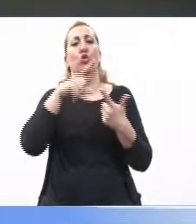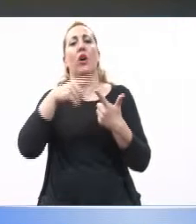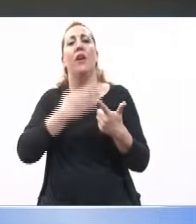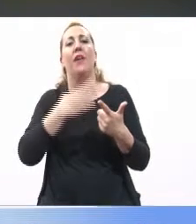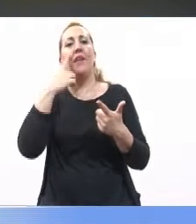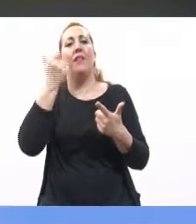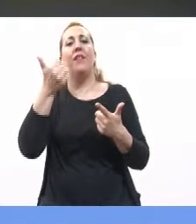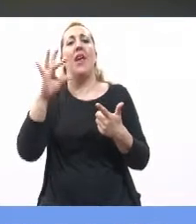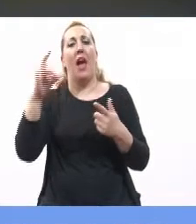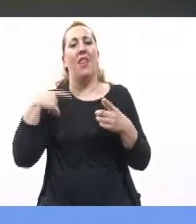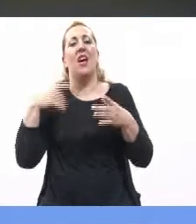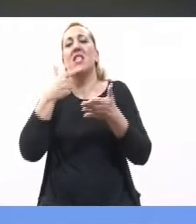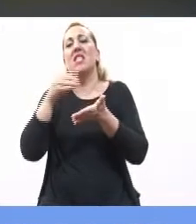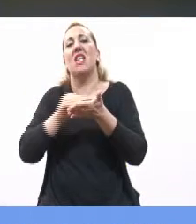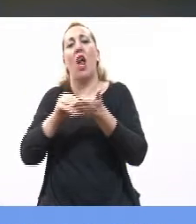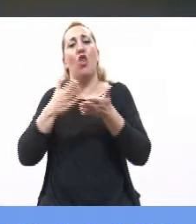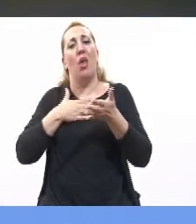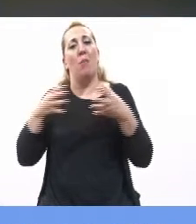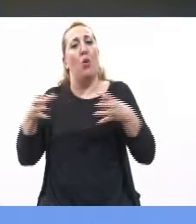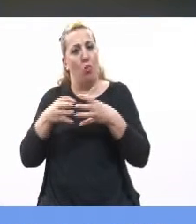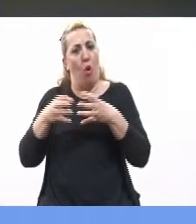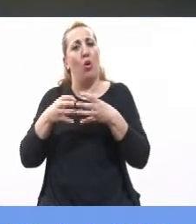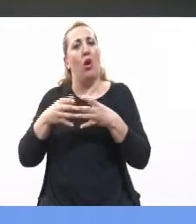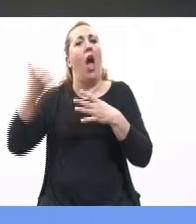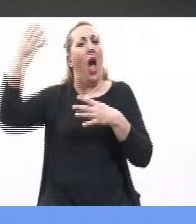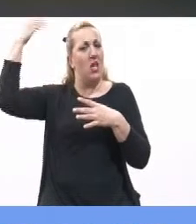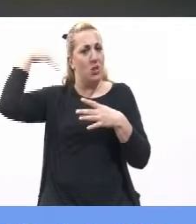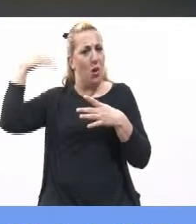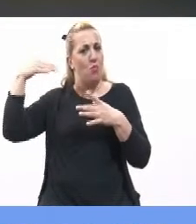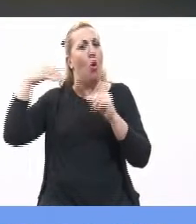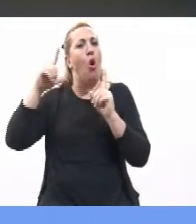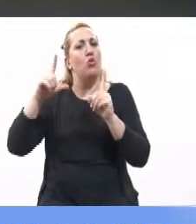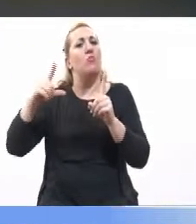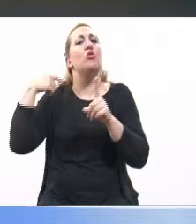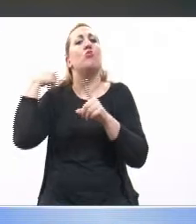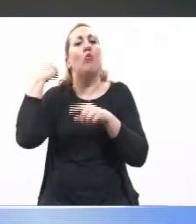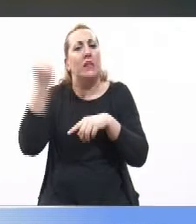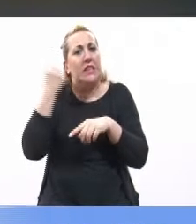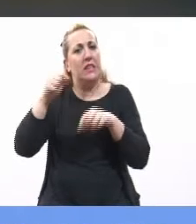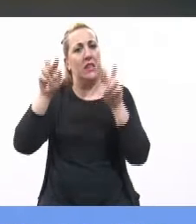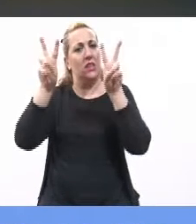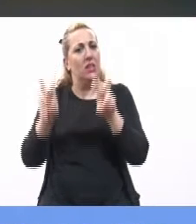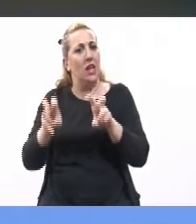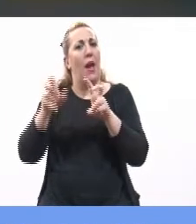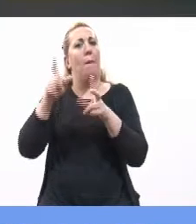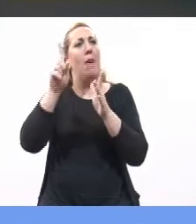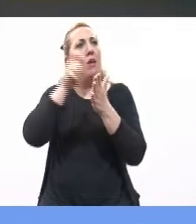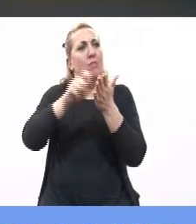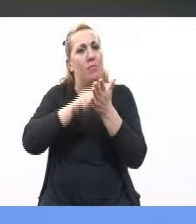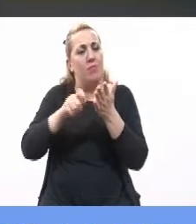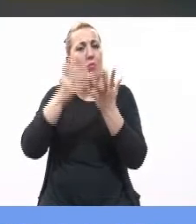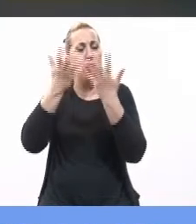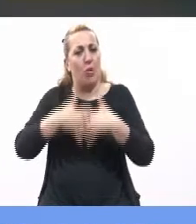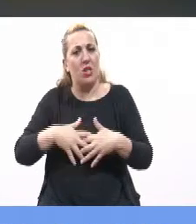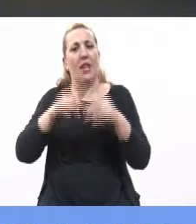dos senadores de mi bloque que hace mucho tiempo vienen con este tema y que son autores del proyecto, como también al senador Roda y a la